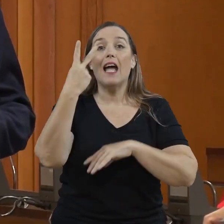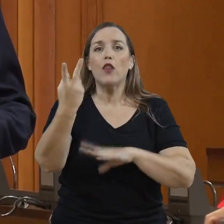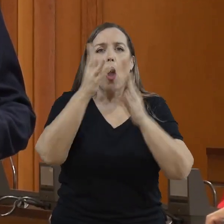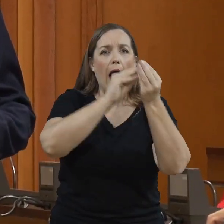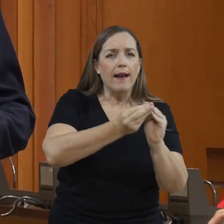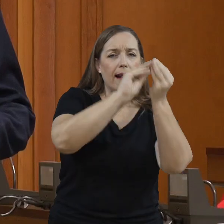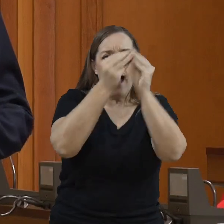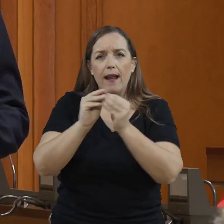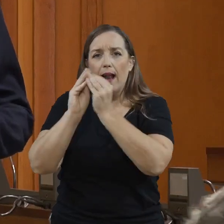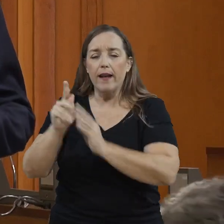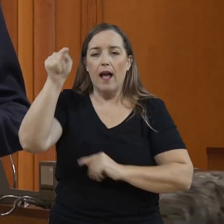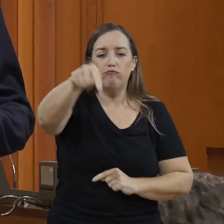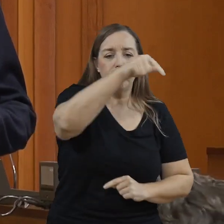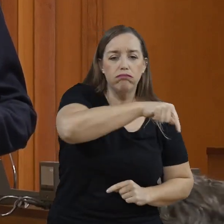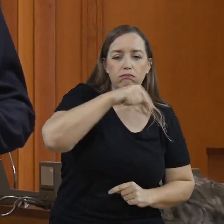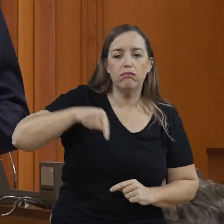detectadas.